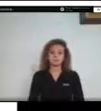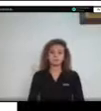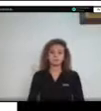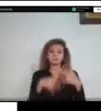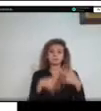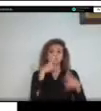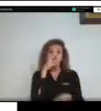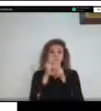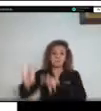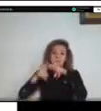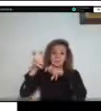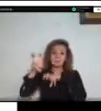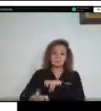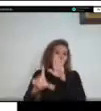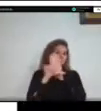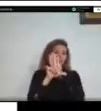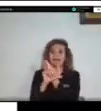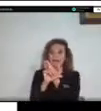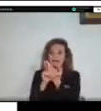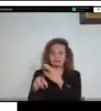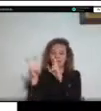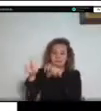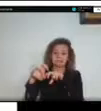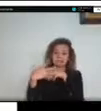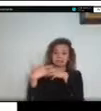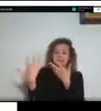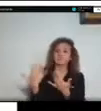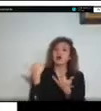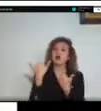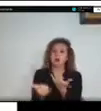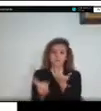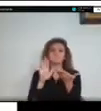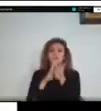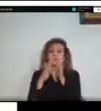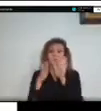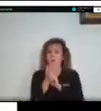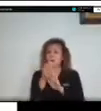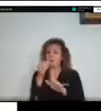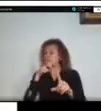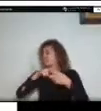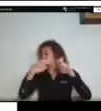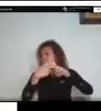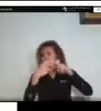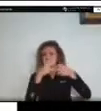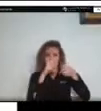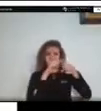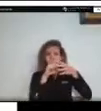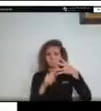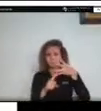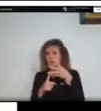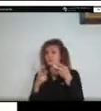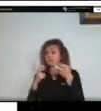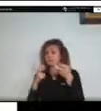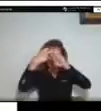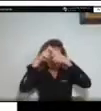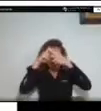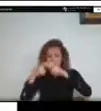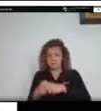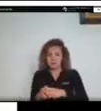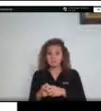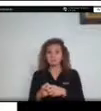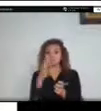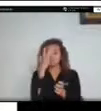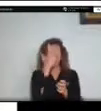Actualmente se presenta un problema de orden público, áreas de Vista Hermosa, La Macarena, donde se ha acaparado tierras